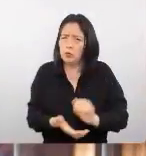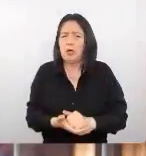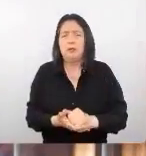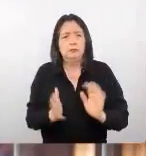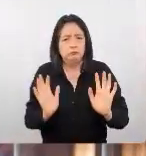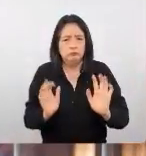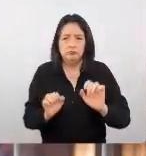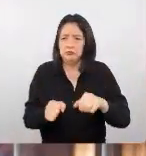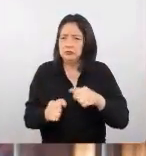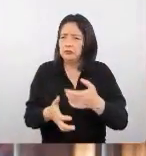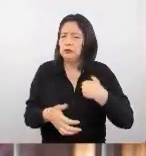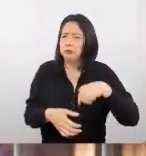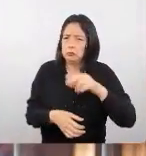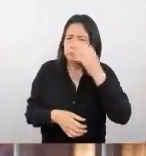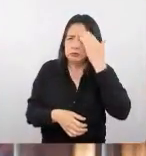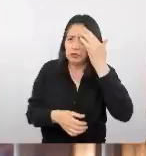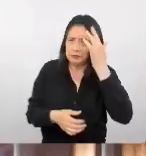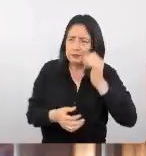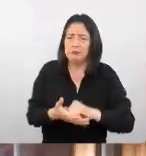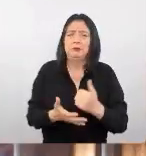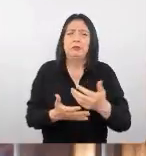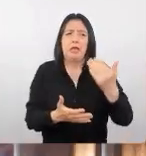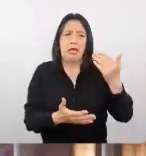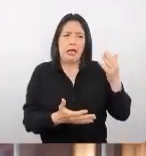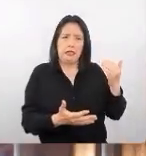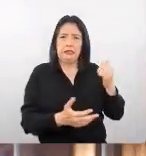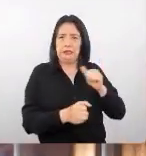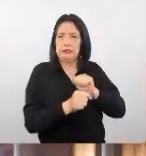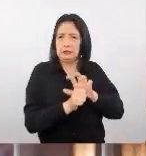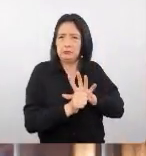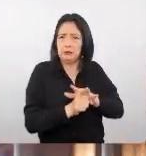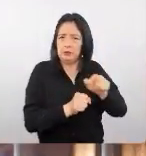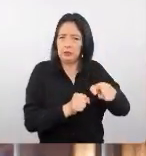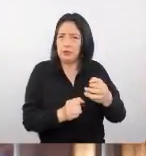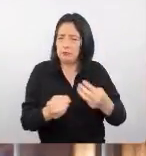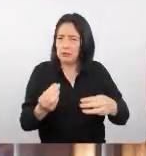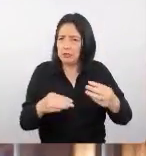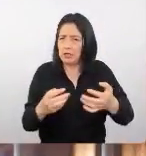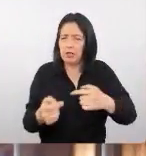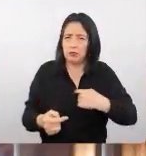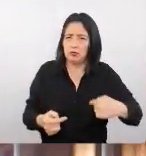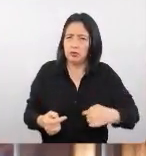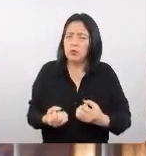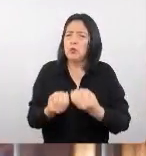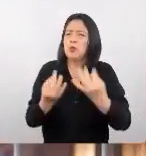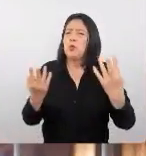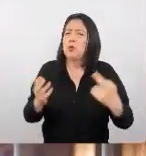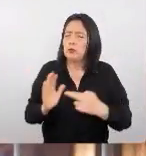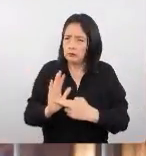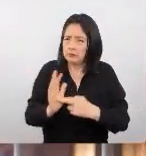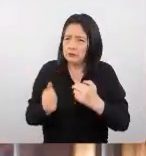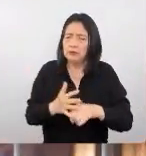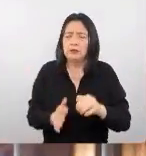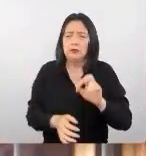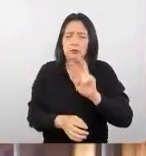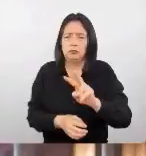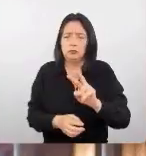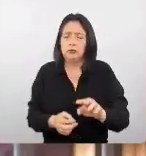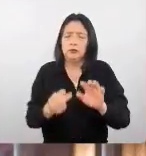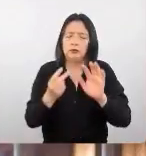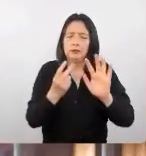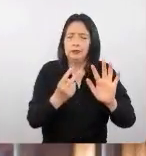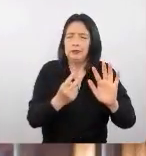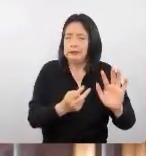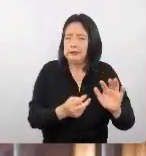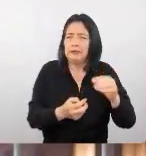hecho, sabemos que antes de la pandemia el mercado chino representaba 277 miles de